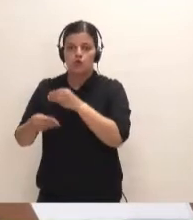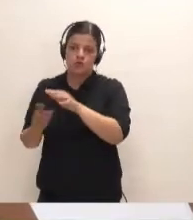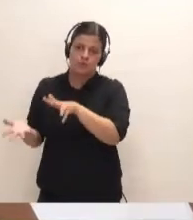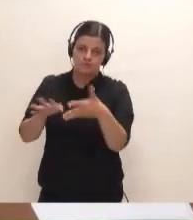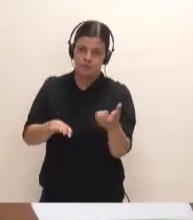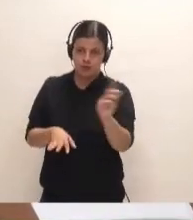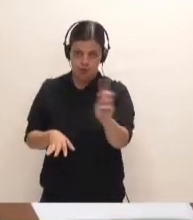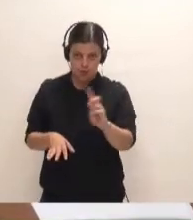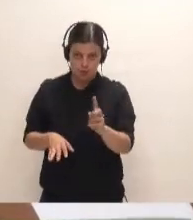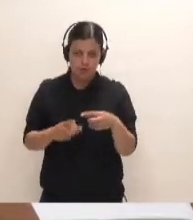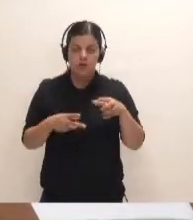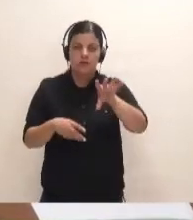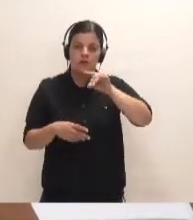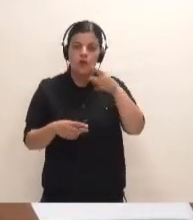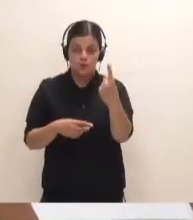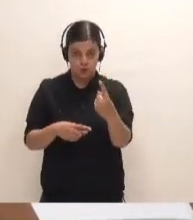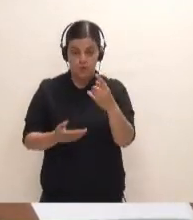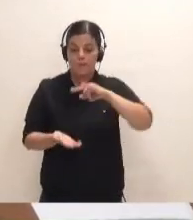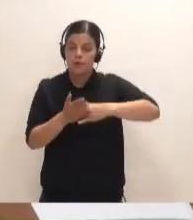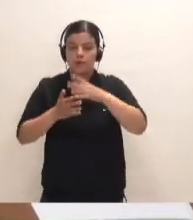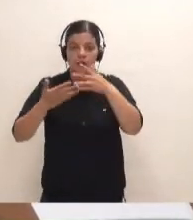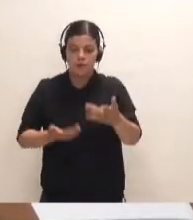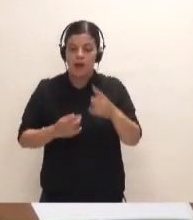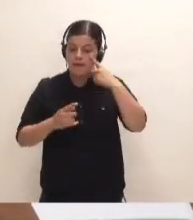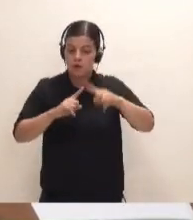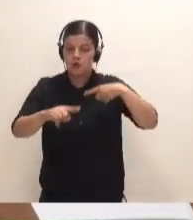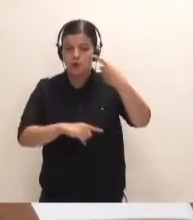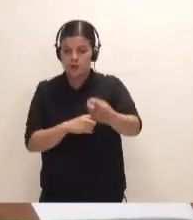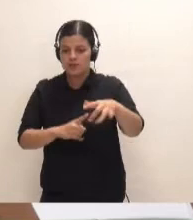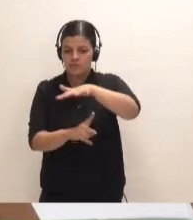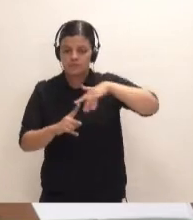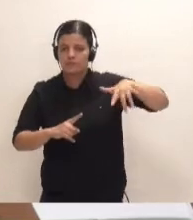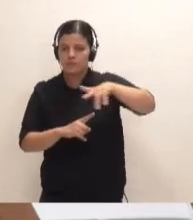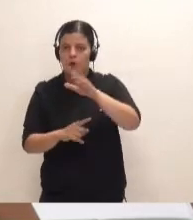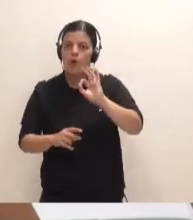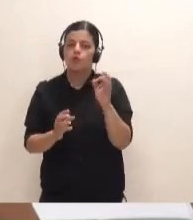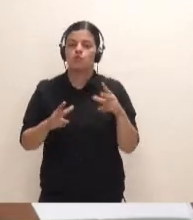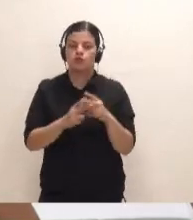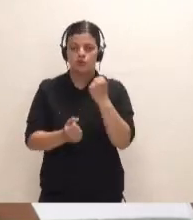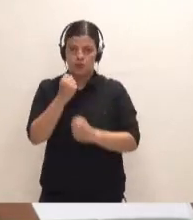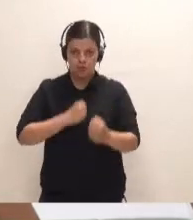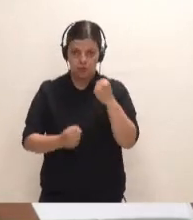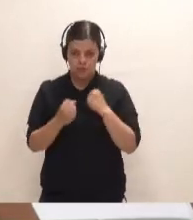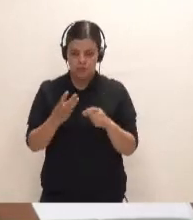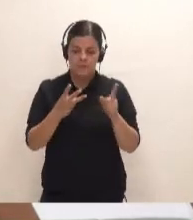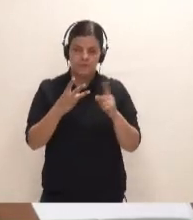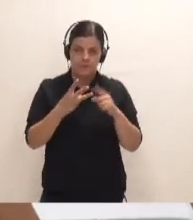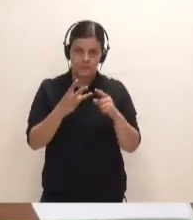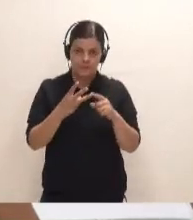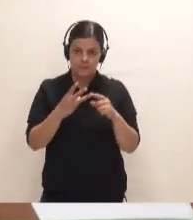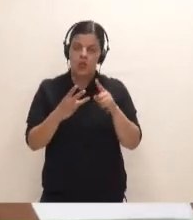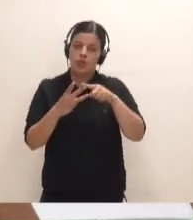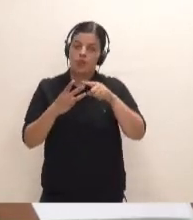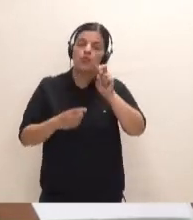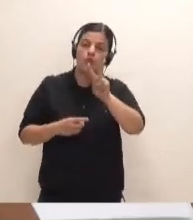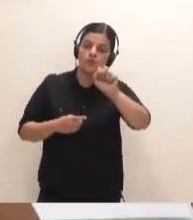Alternativa uno, proyecto actual, se valoran las consecuencias en el medio natural y medio socioeconómico. Alternativa dos